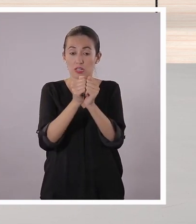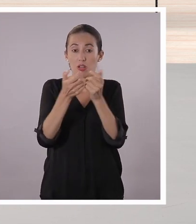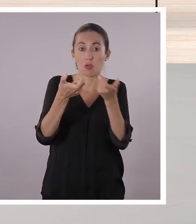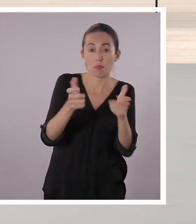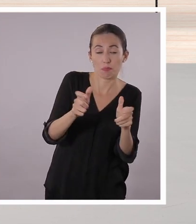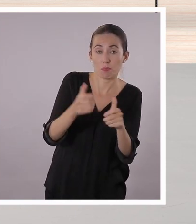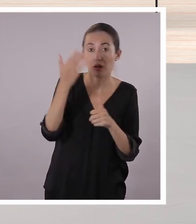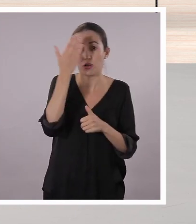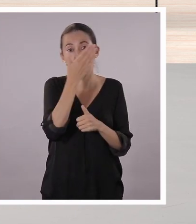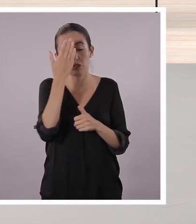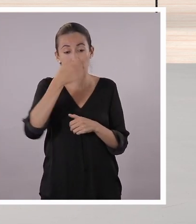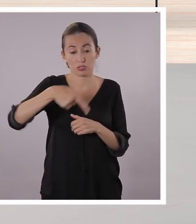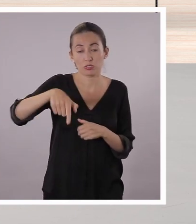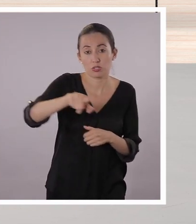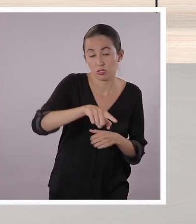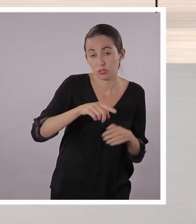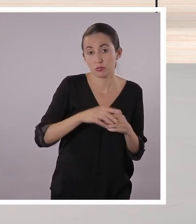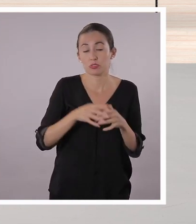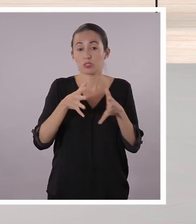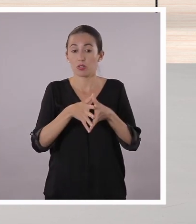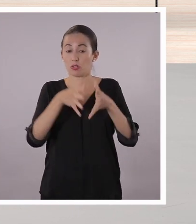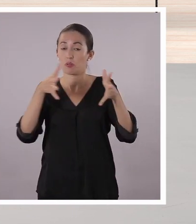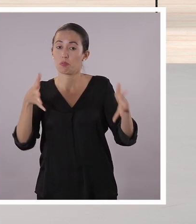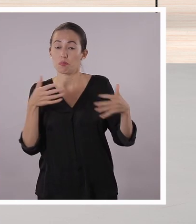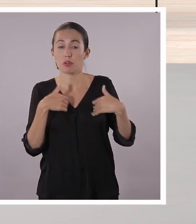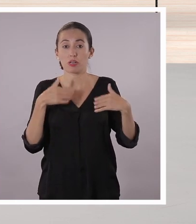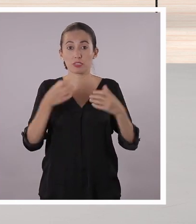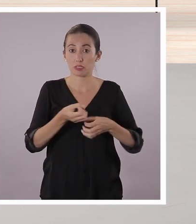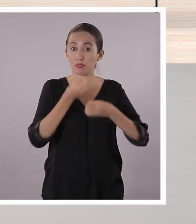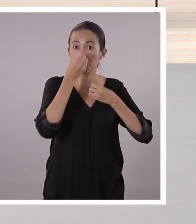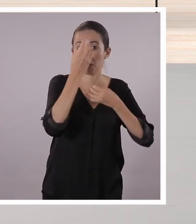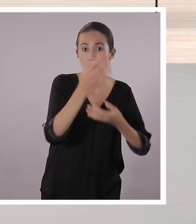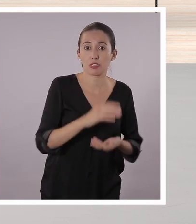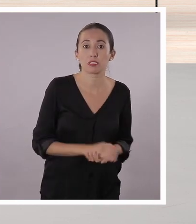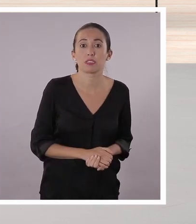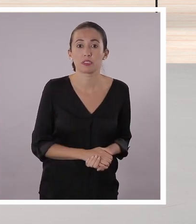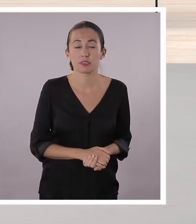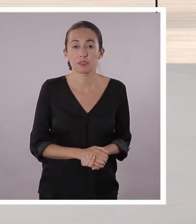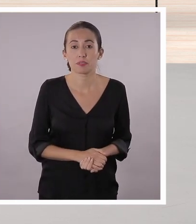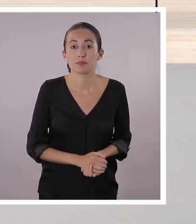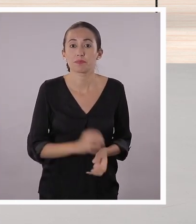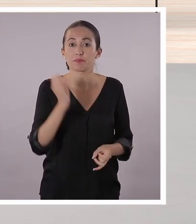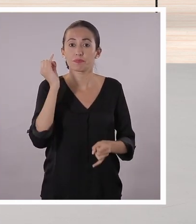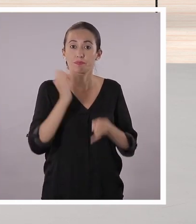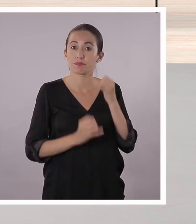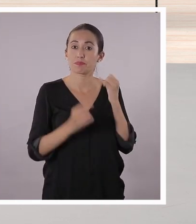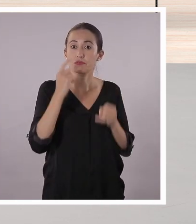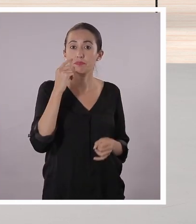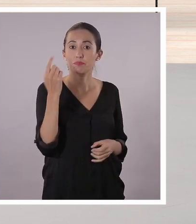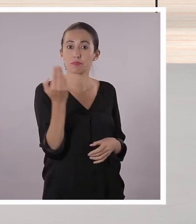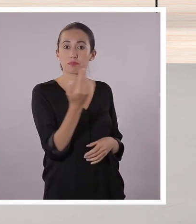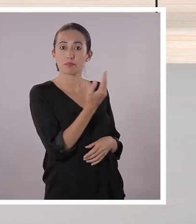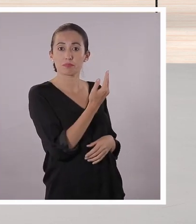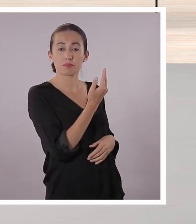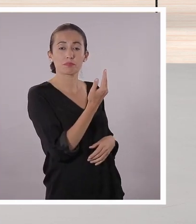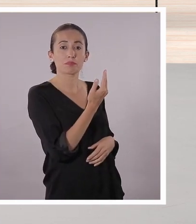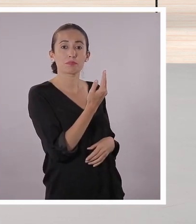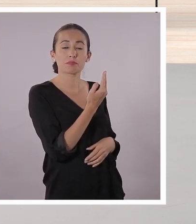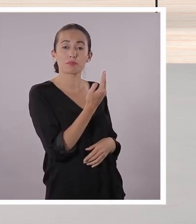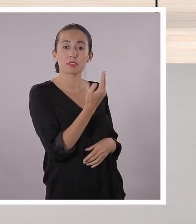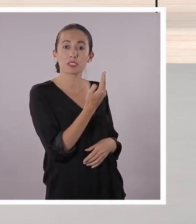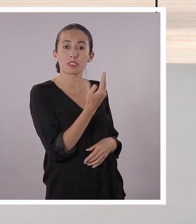los medios. Y seguramente ustedes usan muchos medios de comunicación masiva y pueden informarse. Y finalmente, vamos